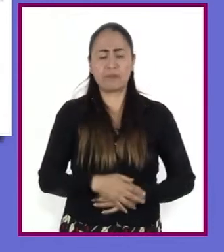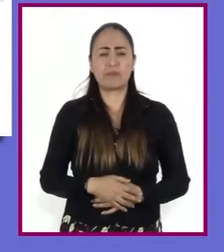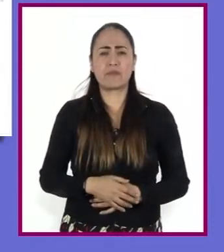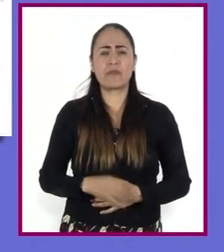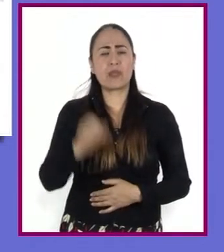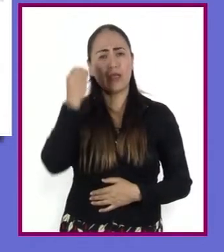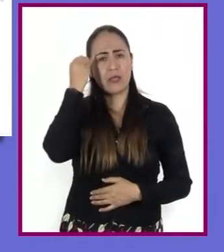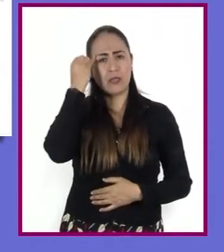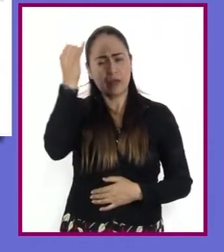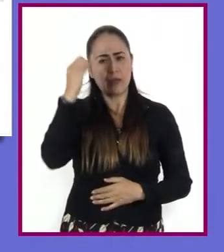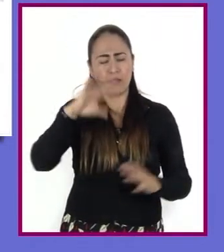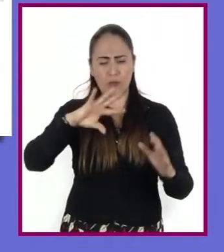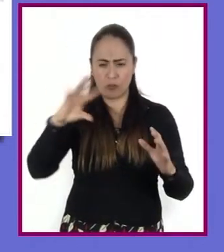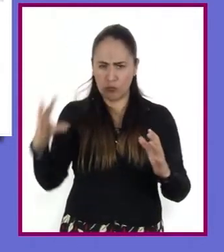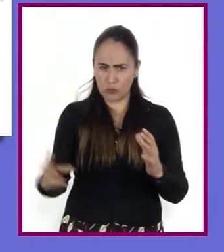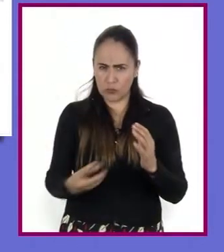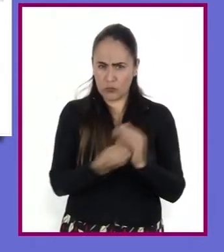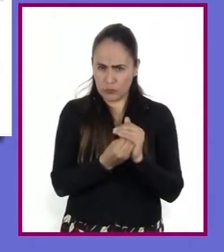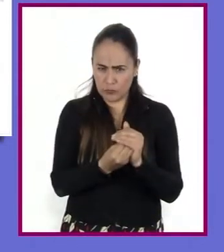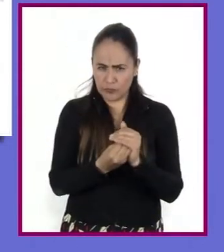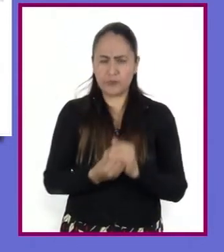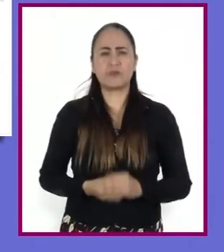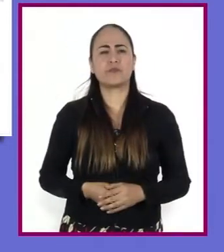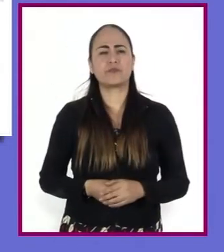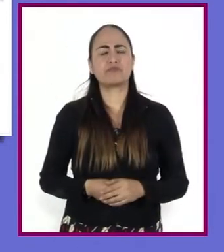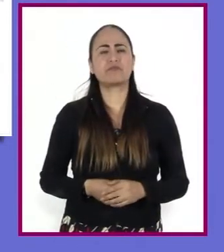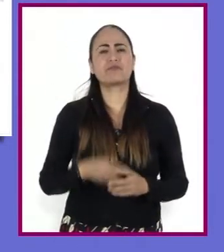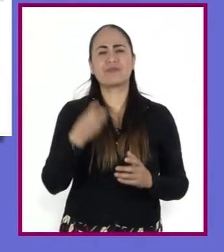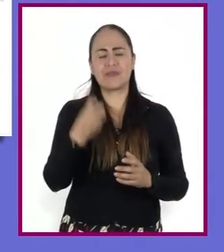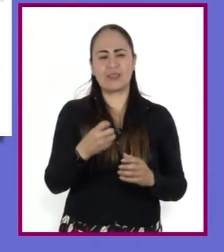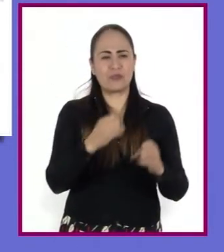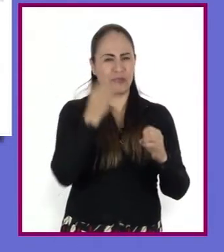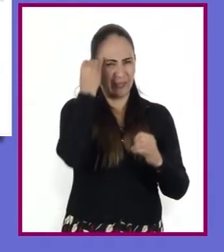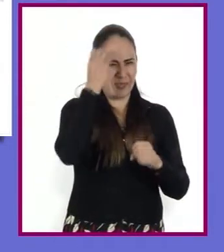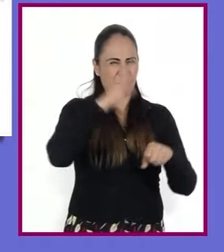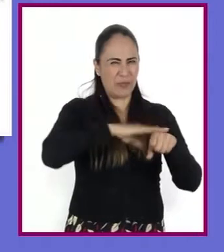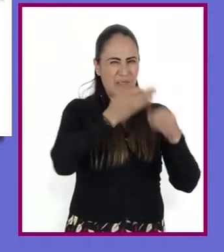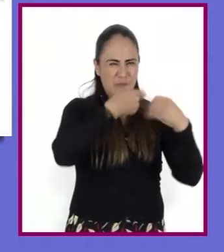ideas complementarias sustentan y enriquecen las ideas principales.